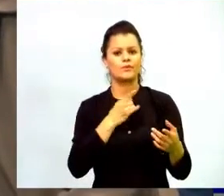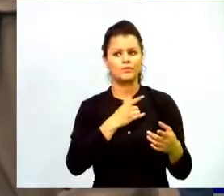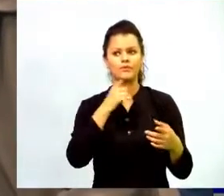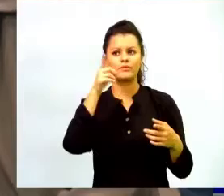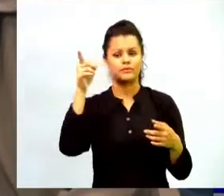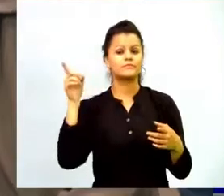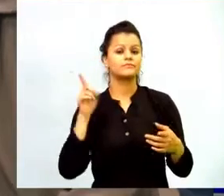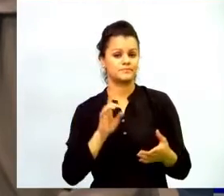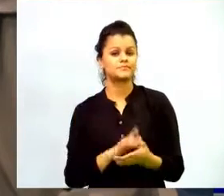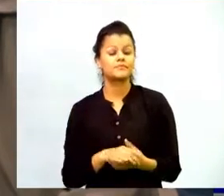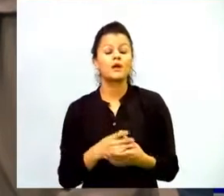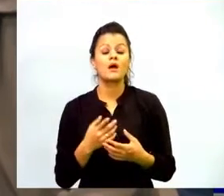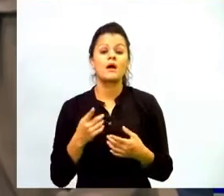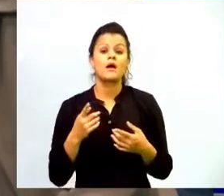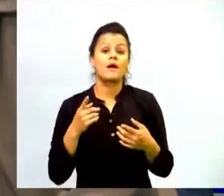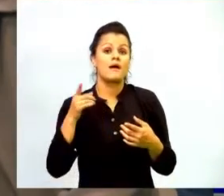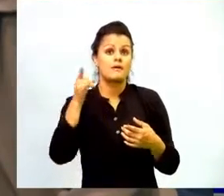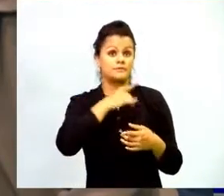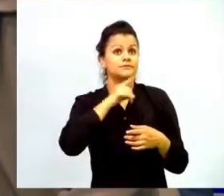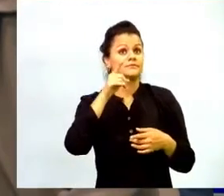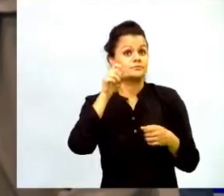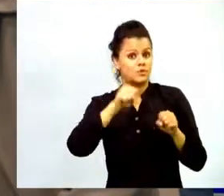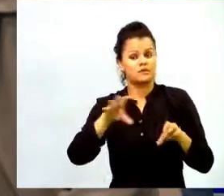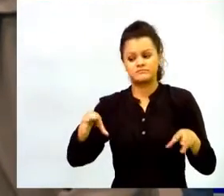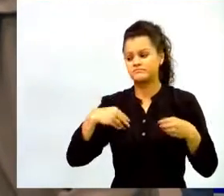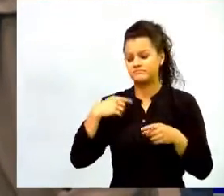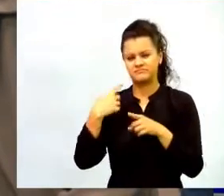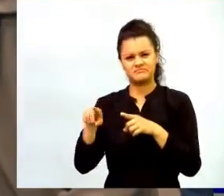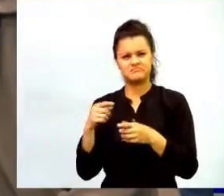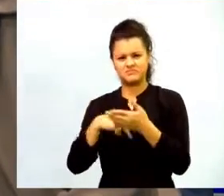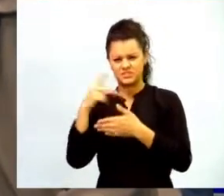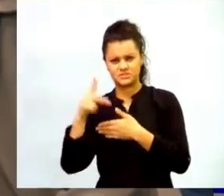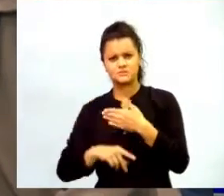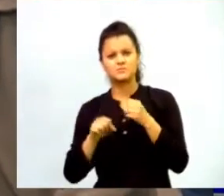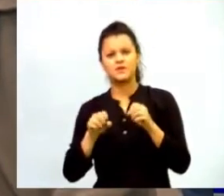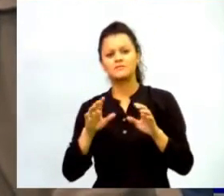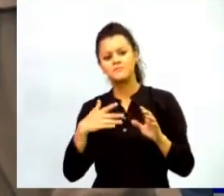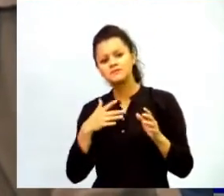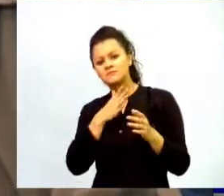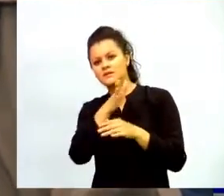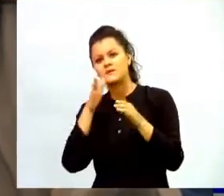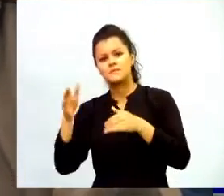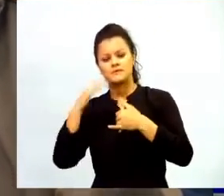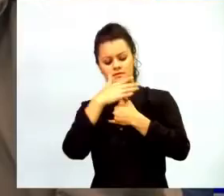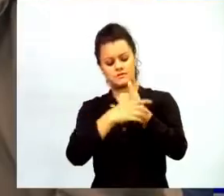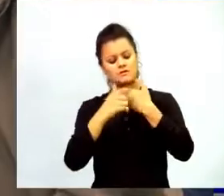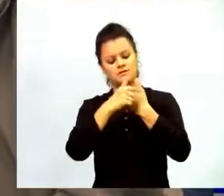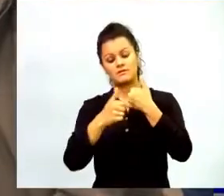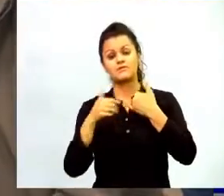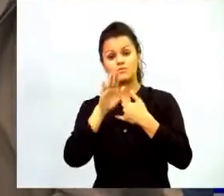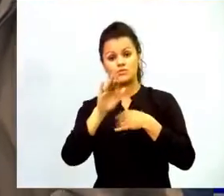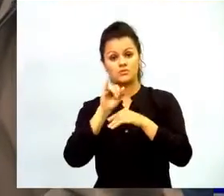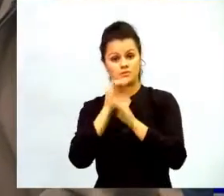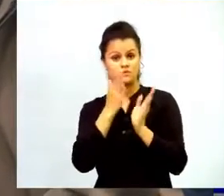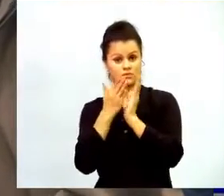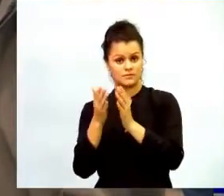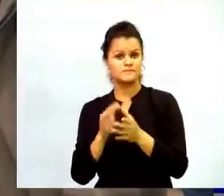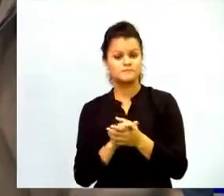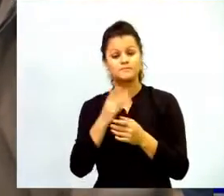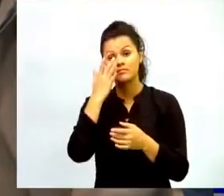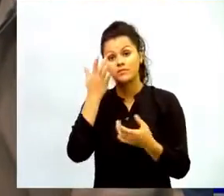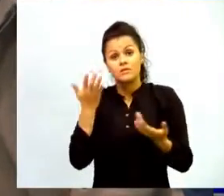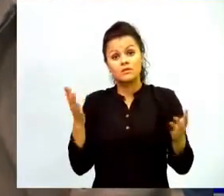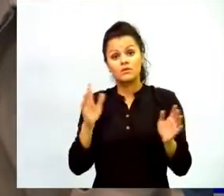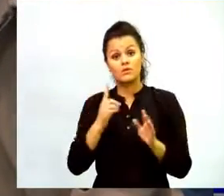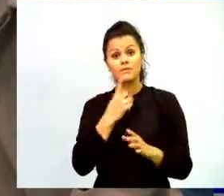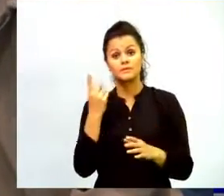vincularse mucho más a estos proyectos a acompañar de cerca en cada una de las regiones en las instituciones educativas porque no solamente son los programas de